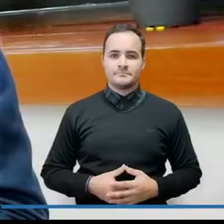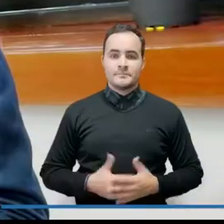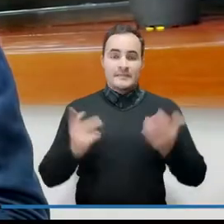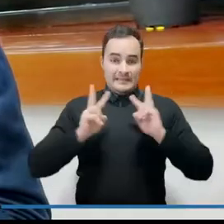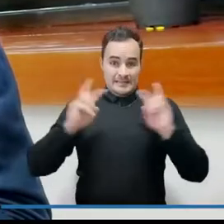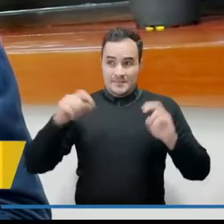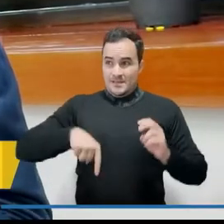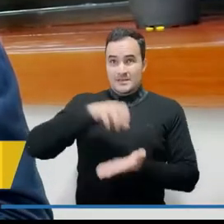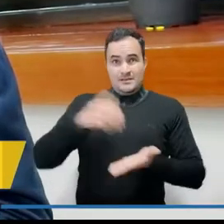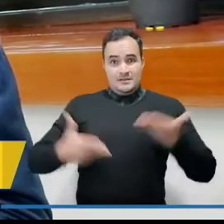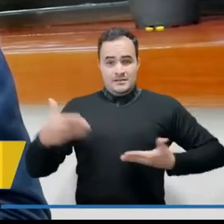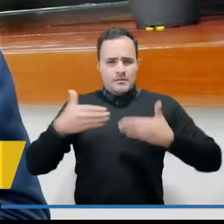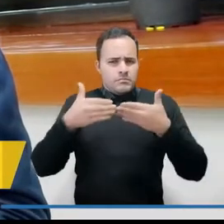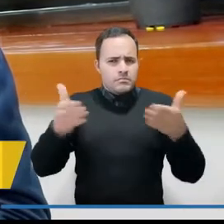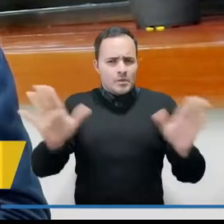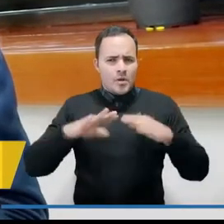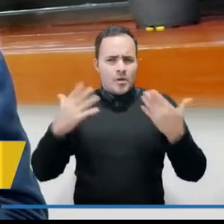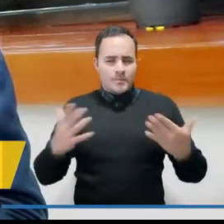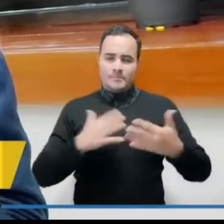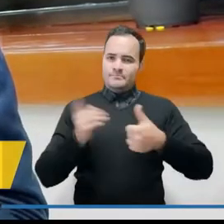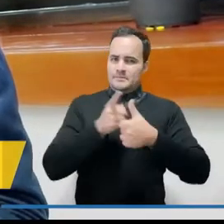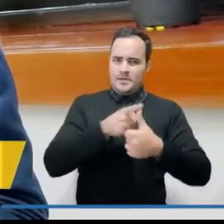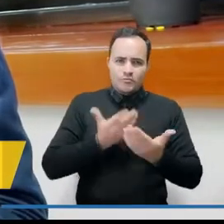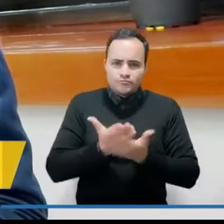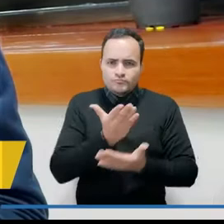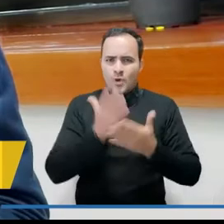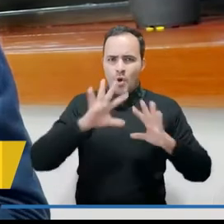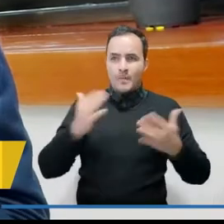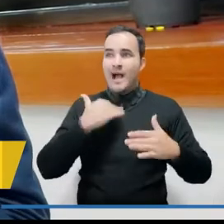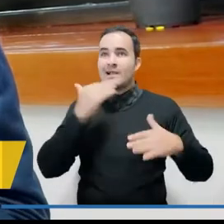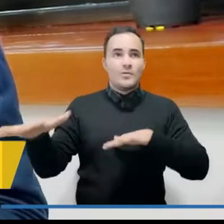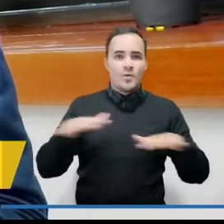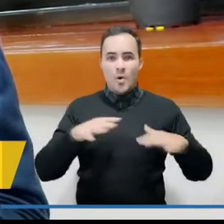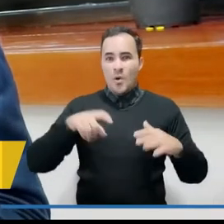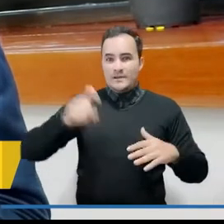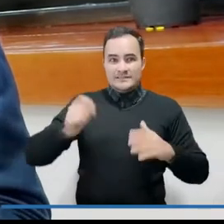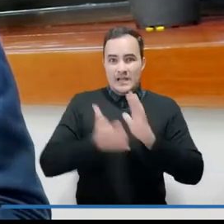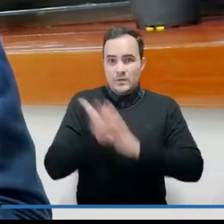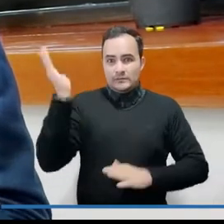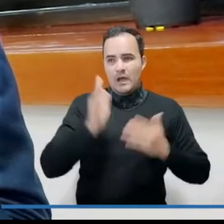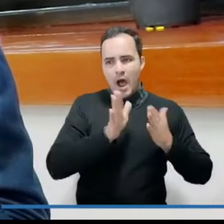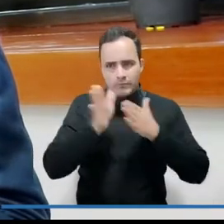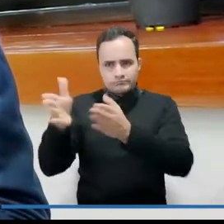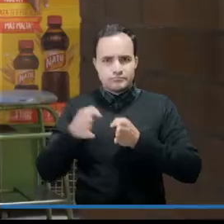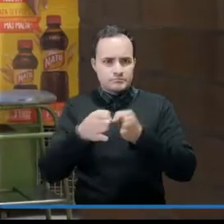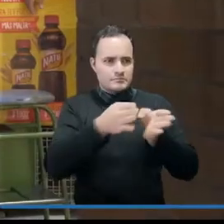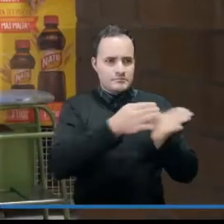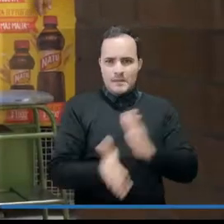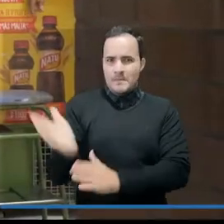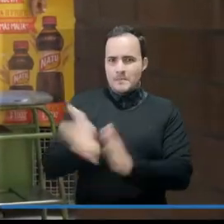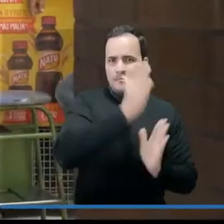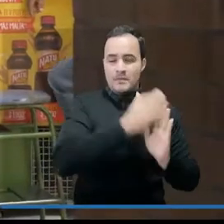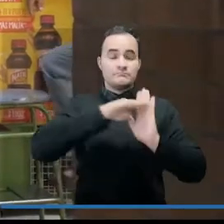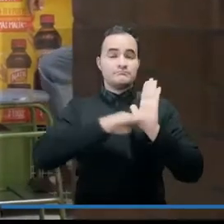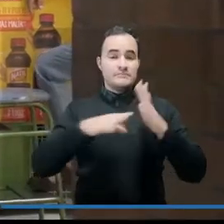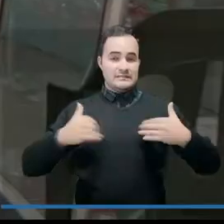Para efectos de la apertura de este centro comercial se definieron rutas de evacuación, se definieron protocolos de bioseguridad. En